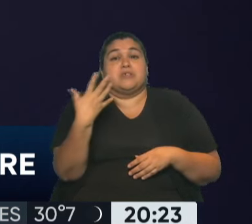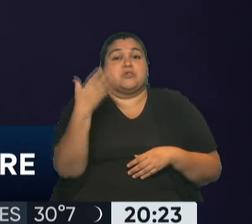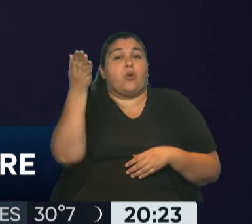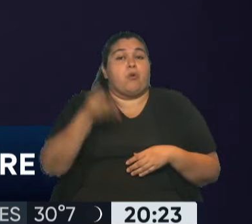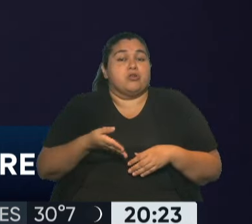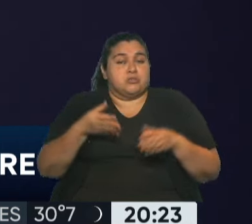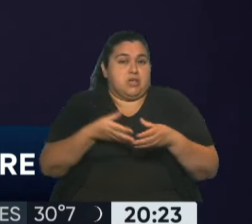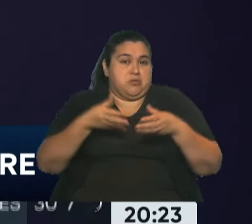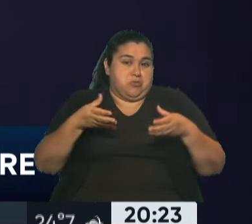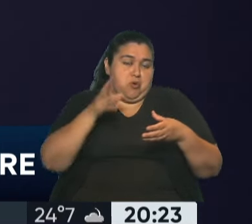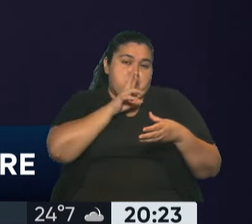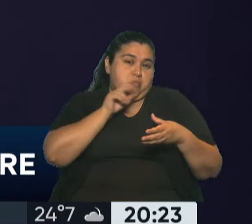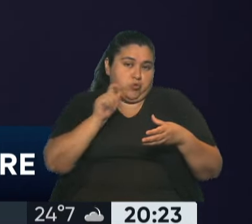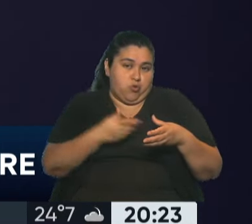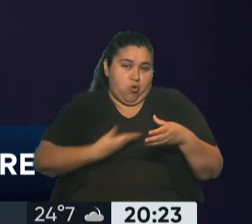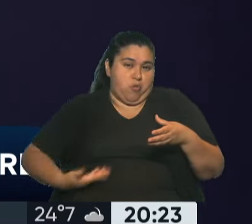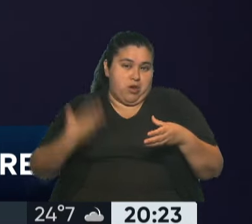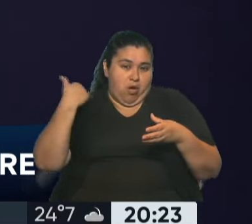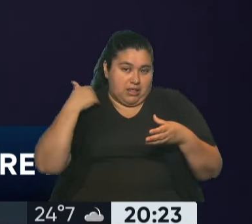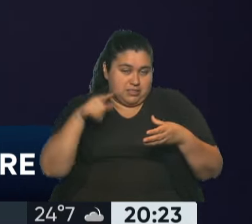de mujeres en su gabinete.